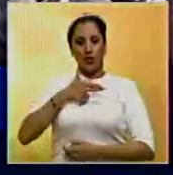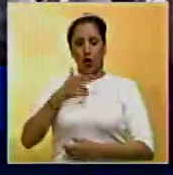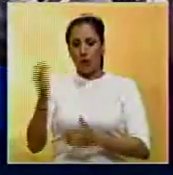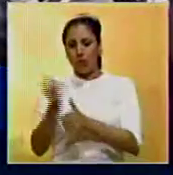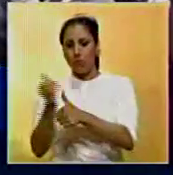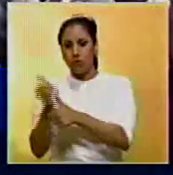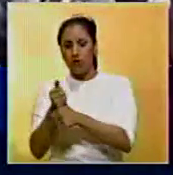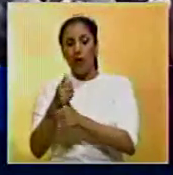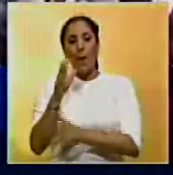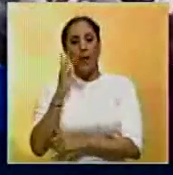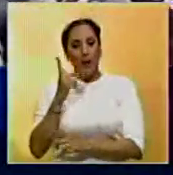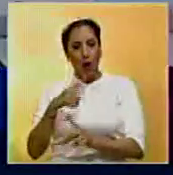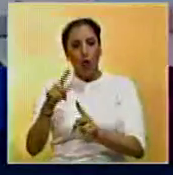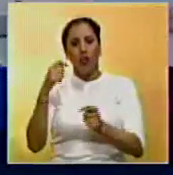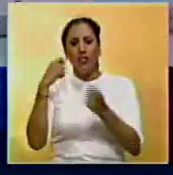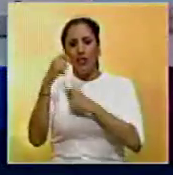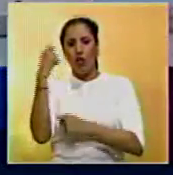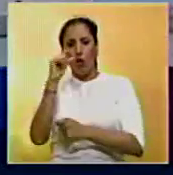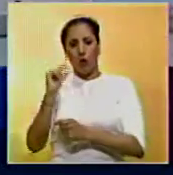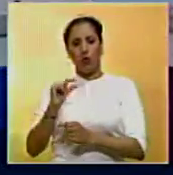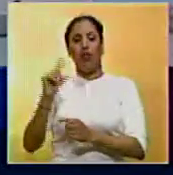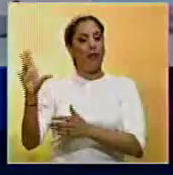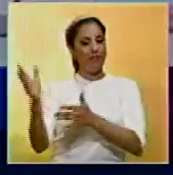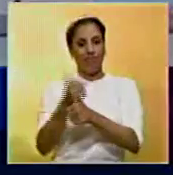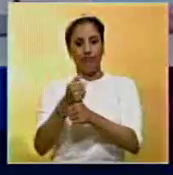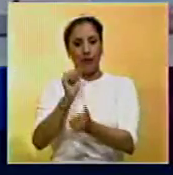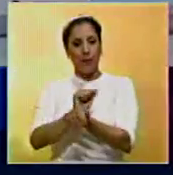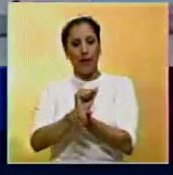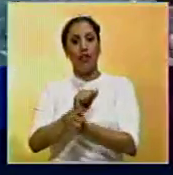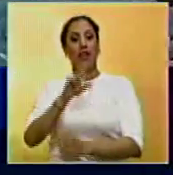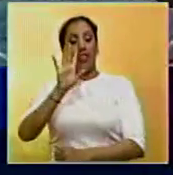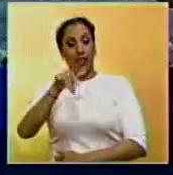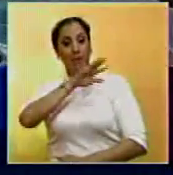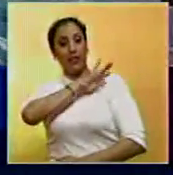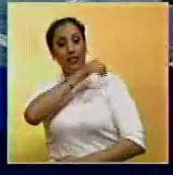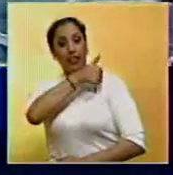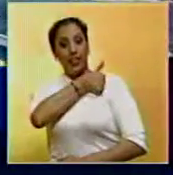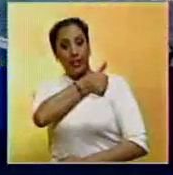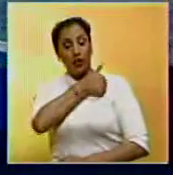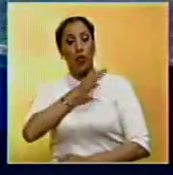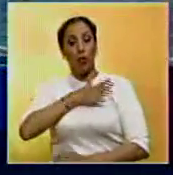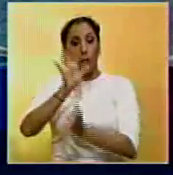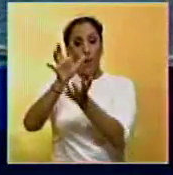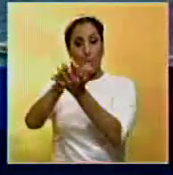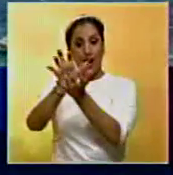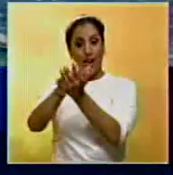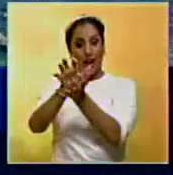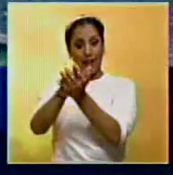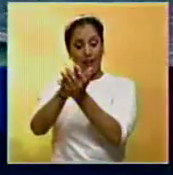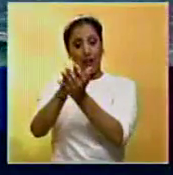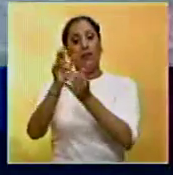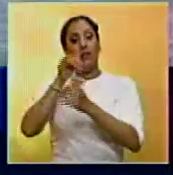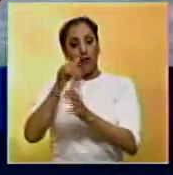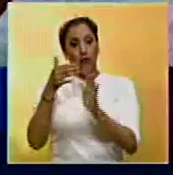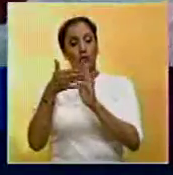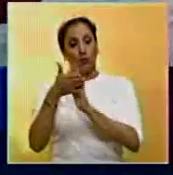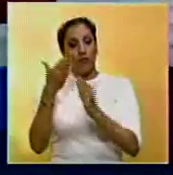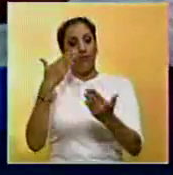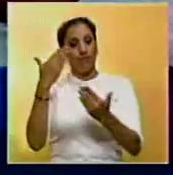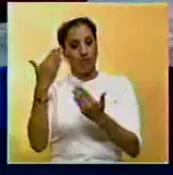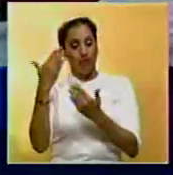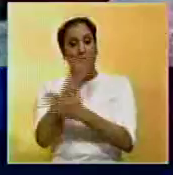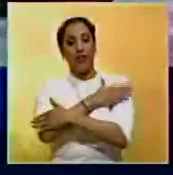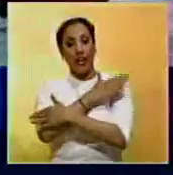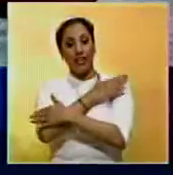detectar el microtráfico de droga. Por su parte, el director del Instituto Nueva Espartano de Guardavidas, Rubén Llanes,